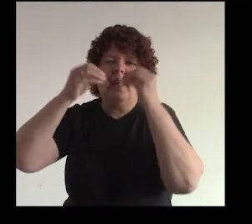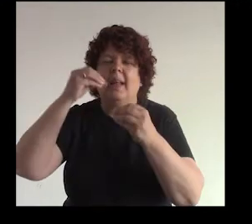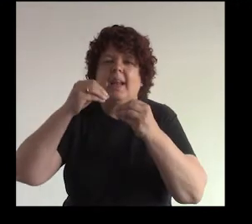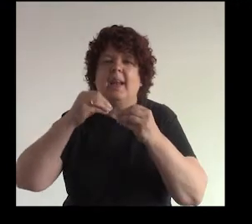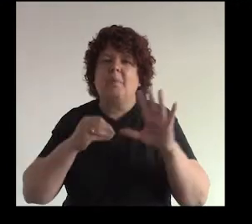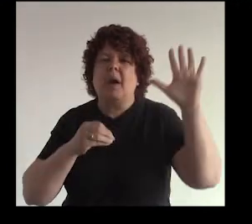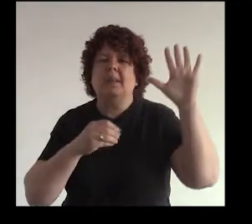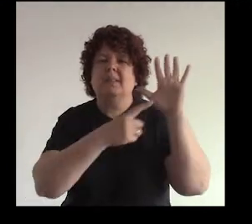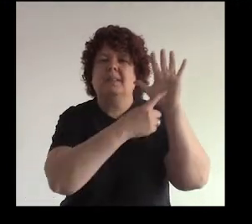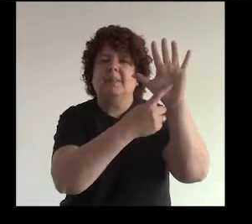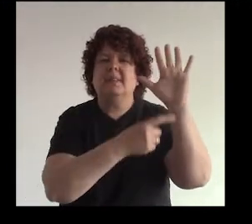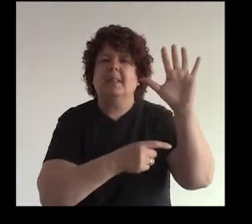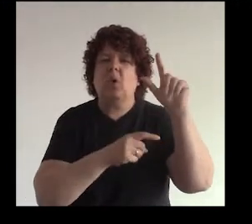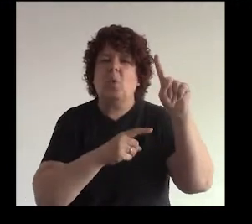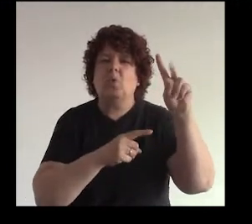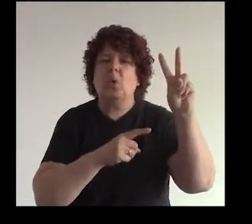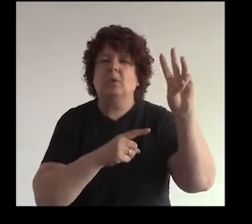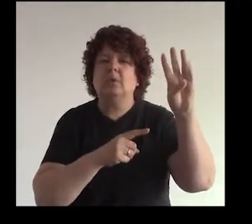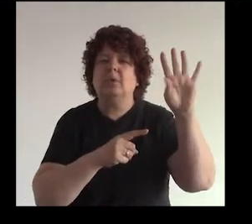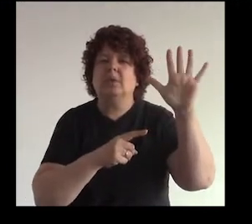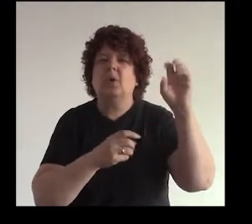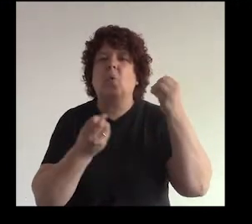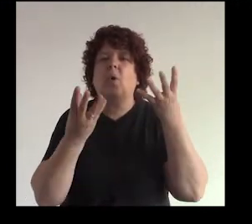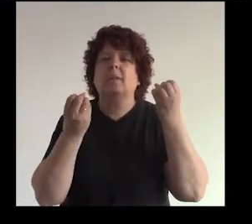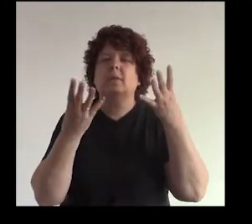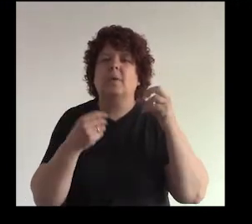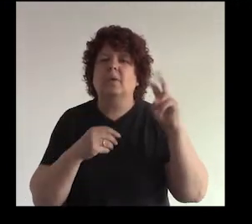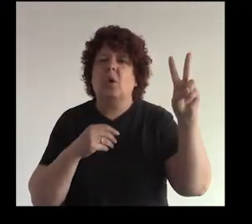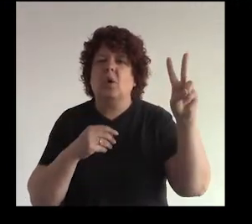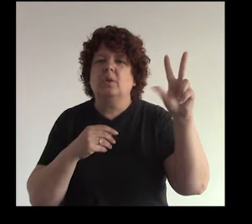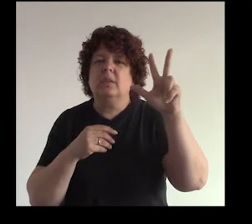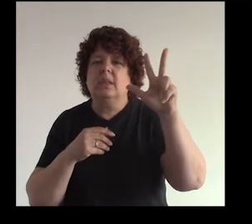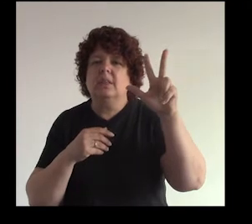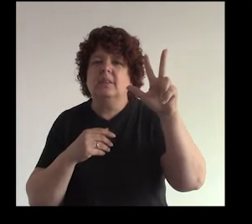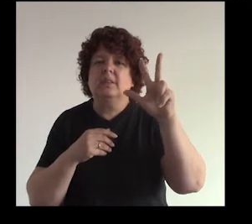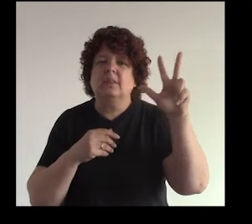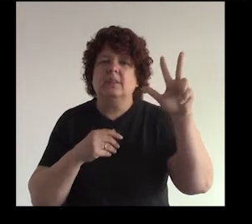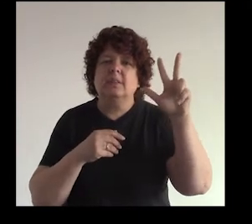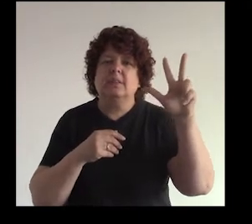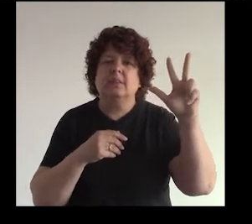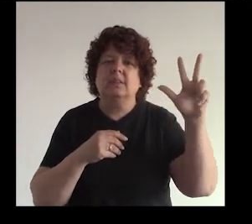¿me puede mostrar su manito de uno al cinco cuánto hemos aprendido hasta ahora? dos tres